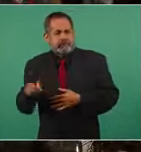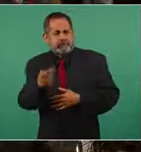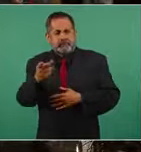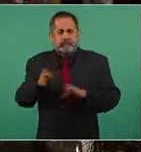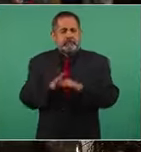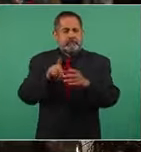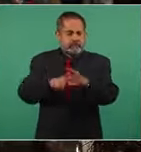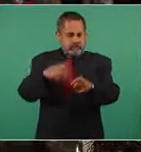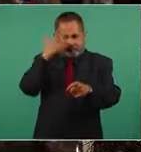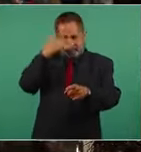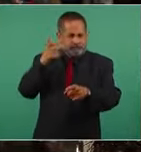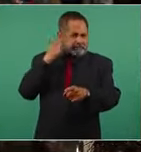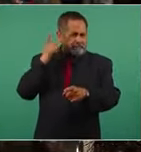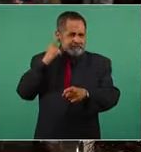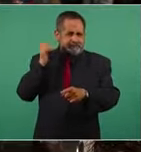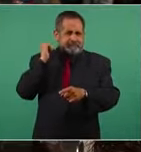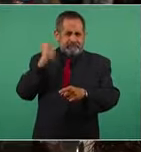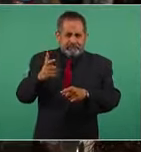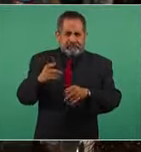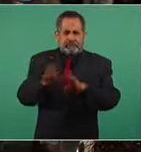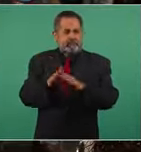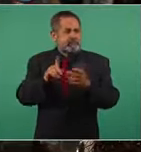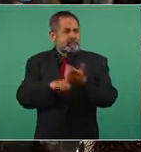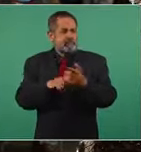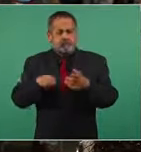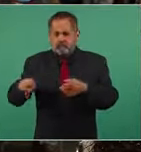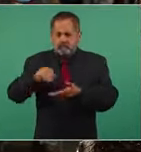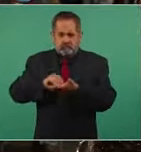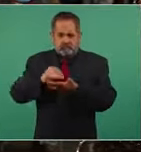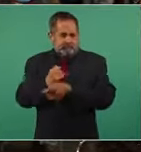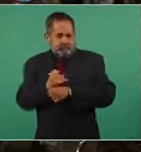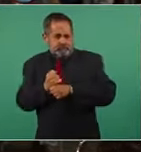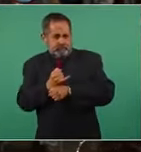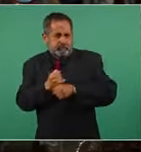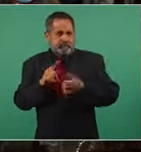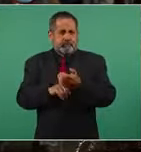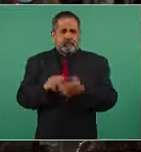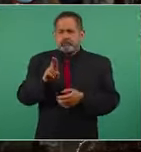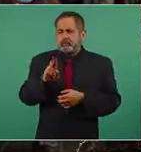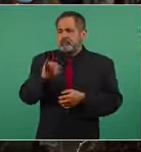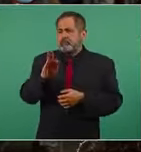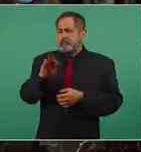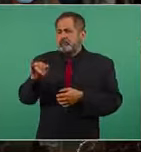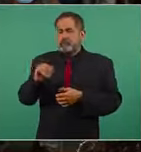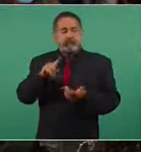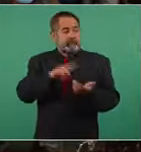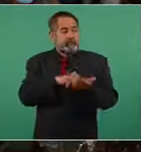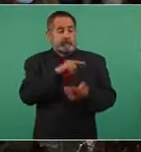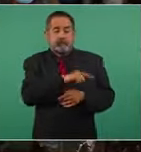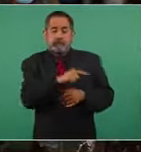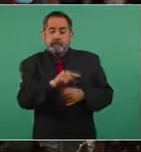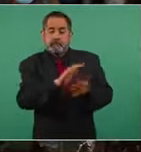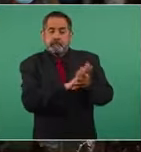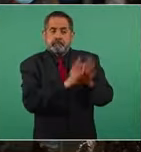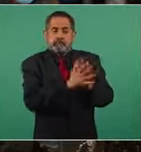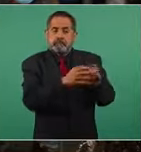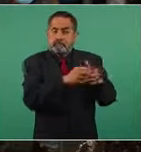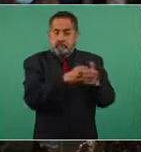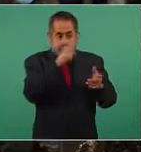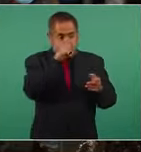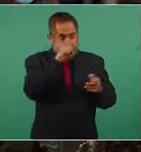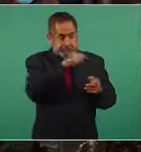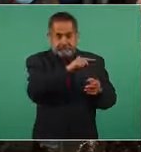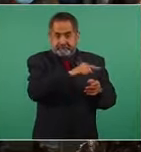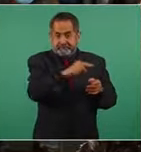¿Tiene usted conocimiento de las redes o se está investigando por parte de la UIF las redes de complicidad que tiene este